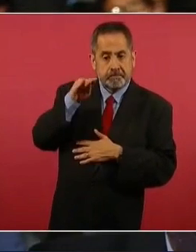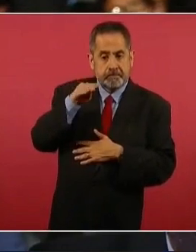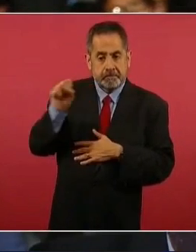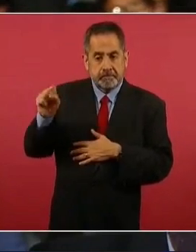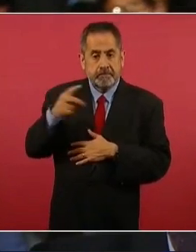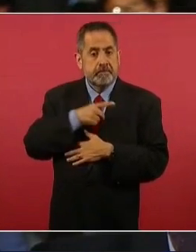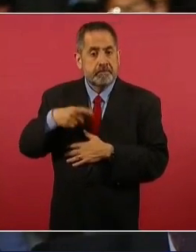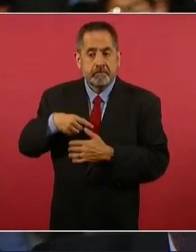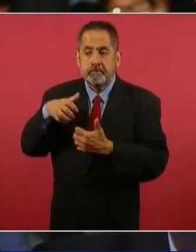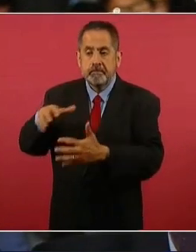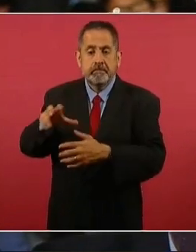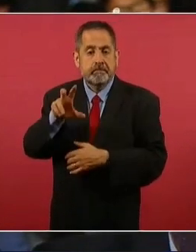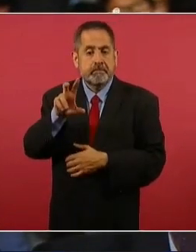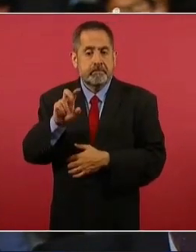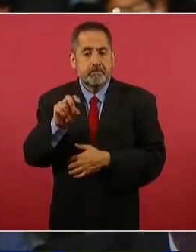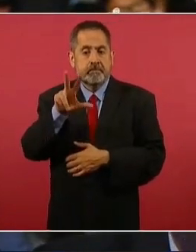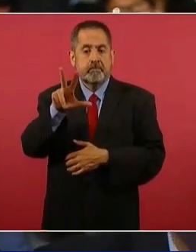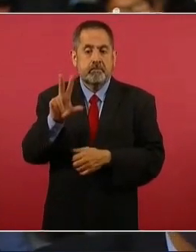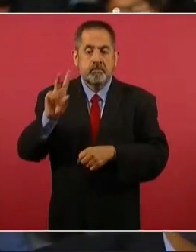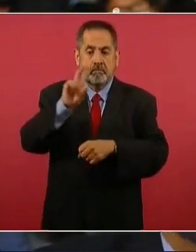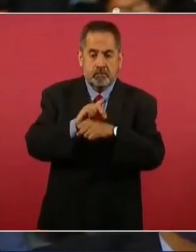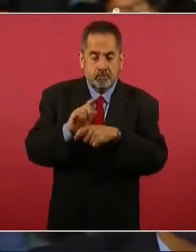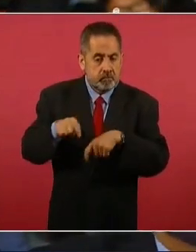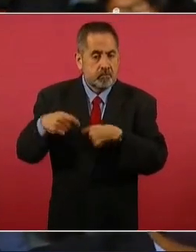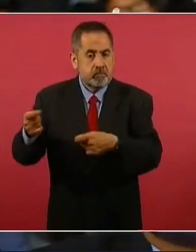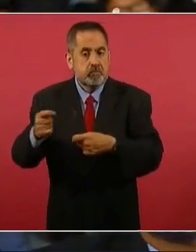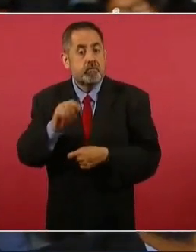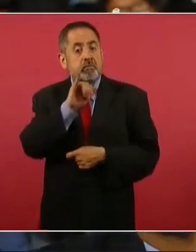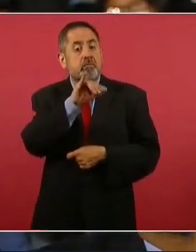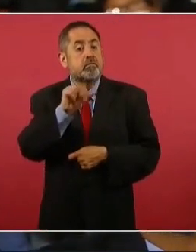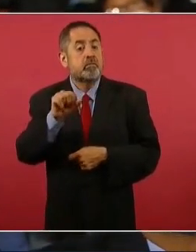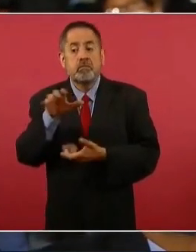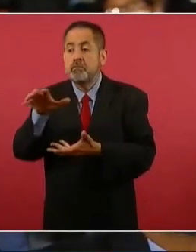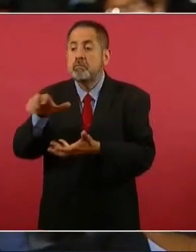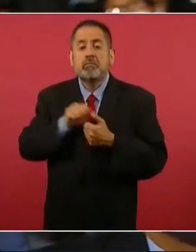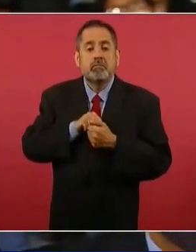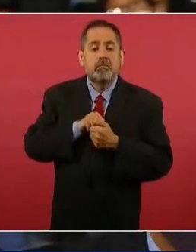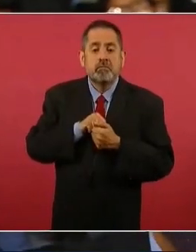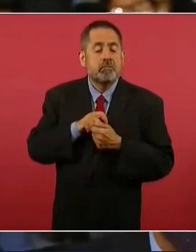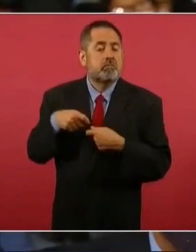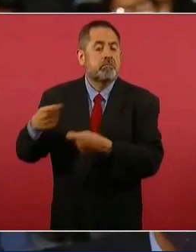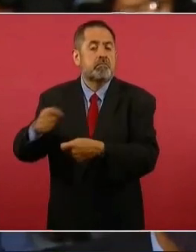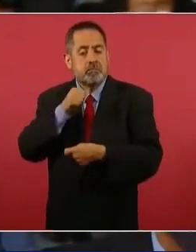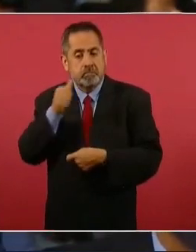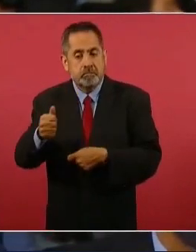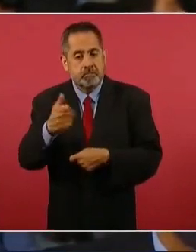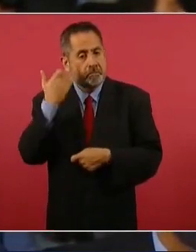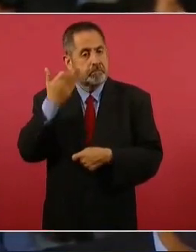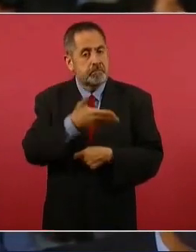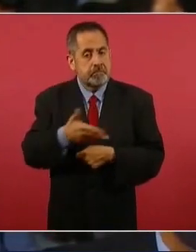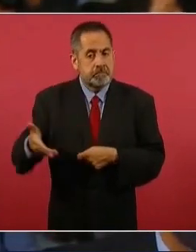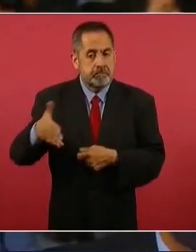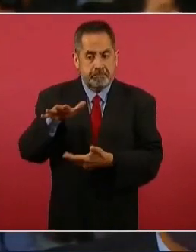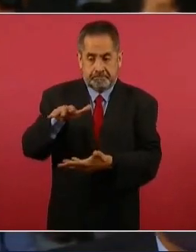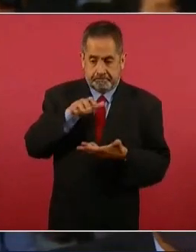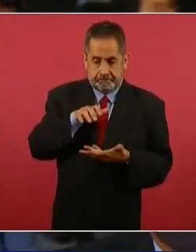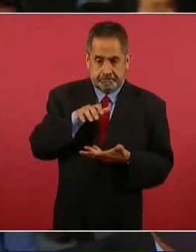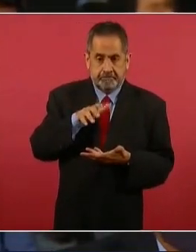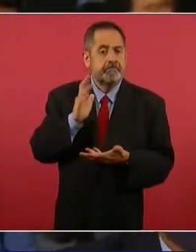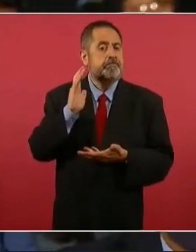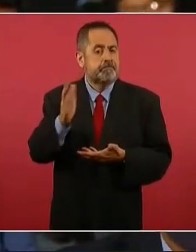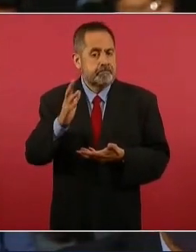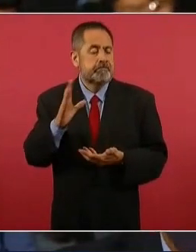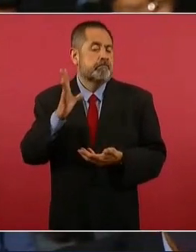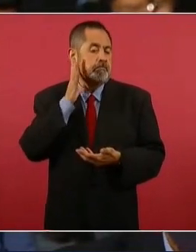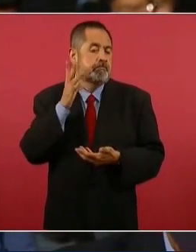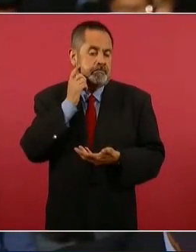adeudan 38 días por año y con sectos que les retuvo el IMSS en otros sexenios. Este recurso ya lo otorgó